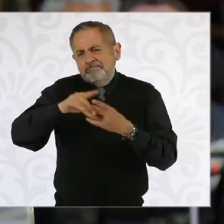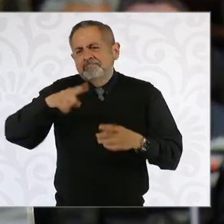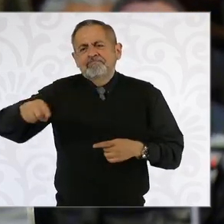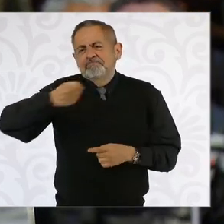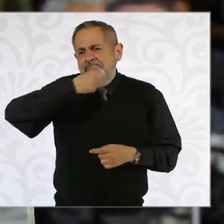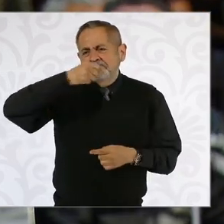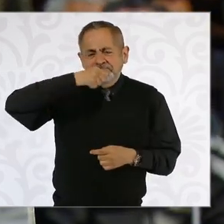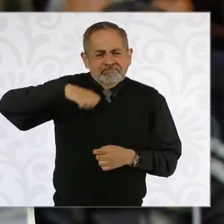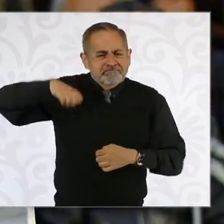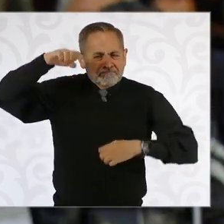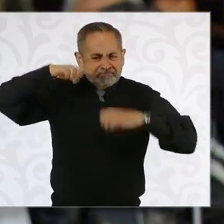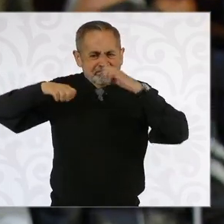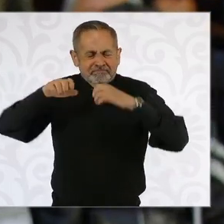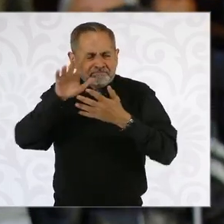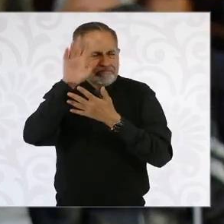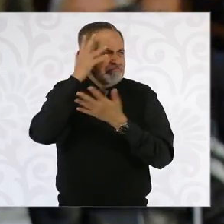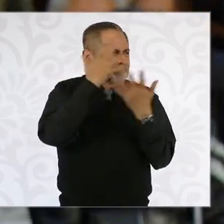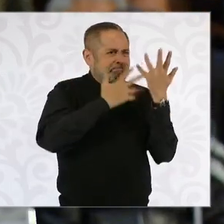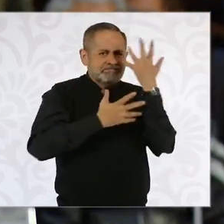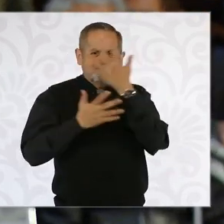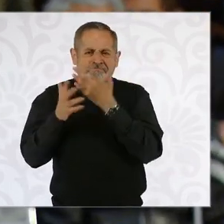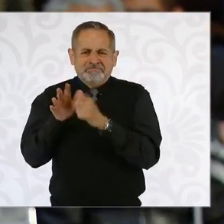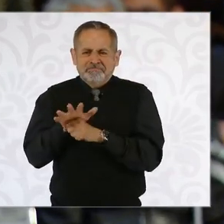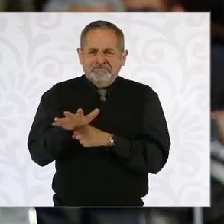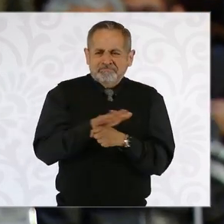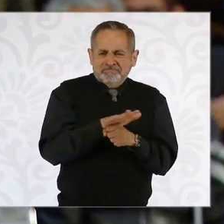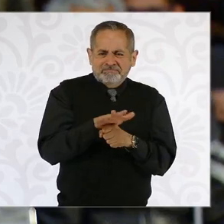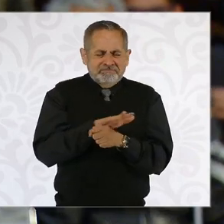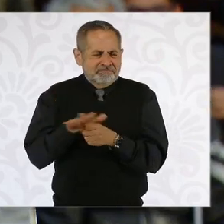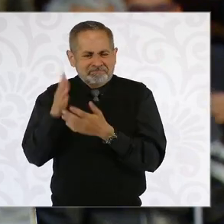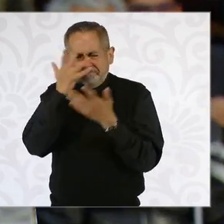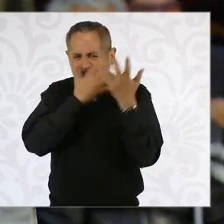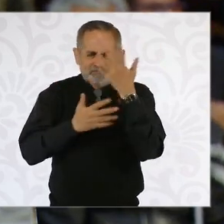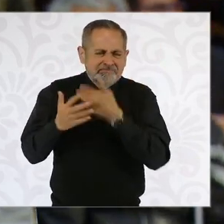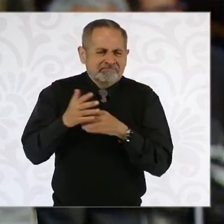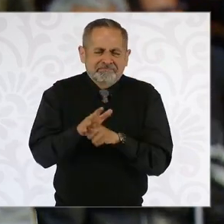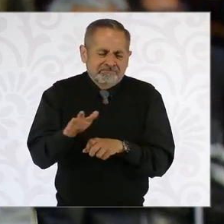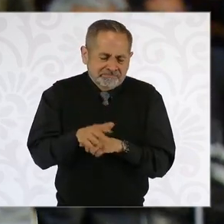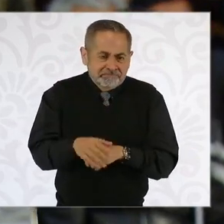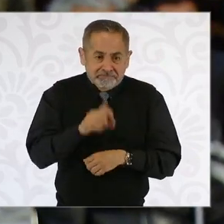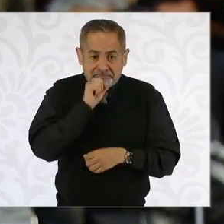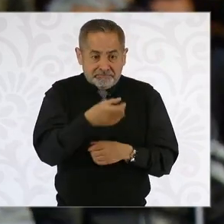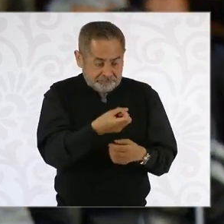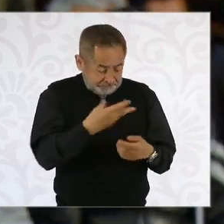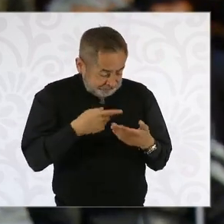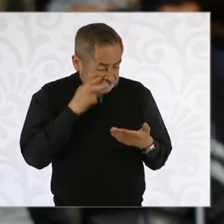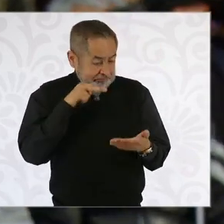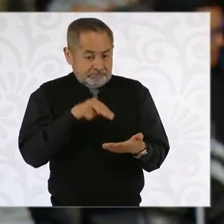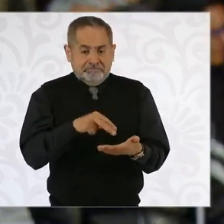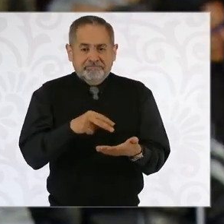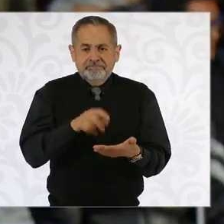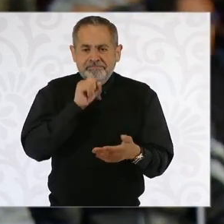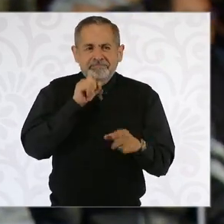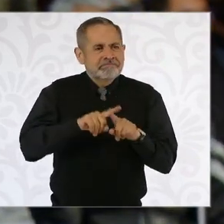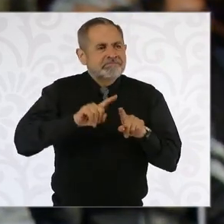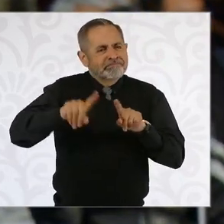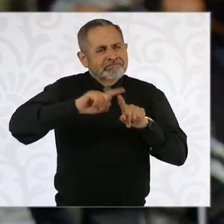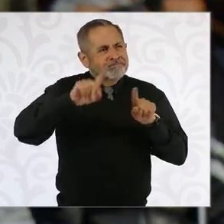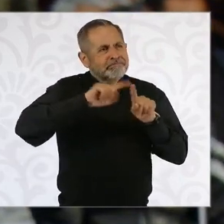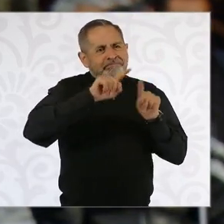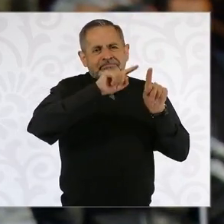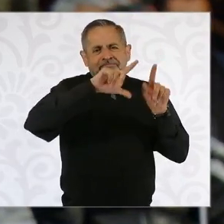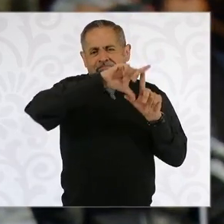están siendo confundidos por estos mensajes que les están llegando. Y de hecho, nos han llegado ya varios de distintas partes